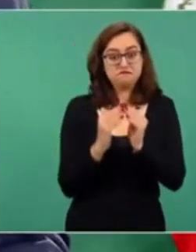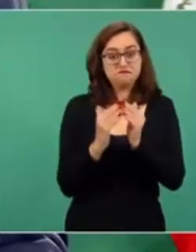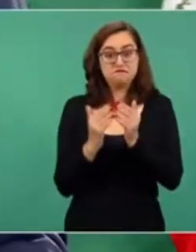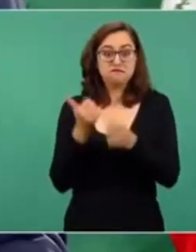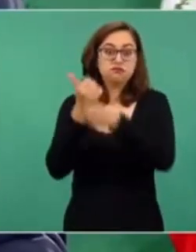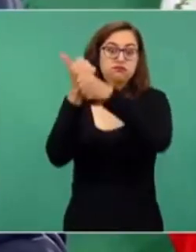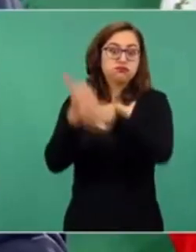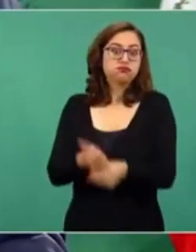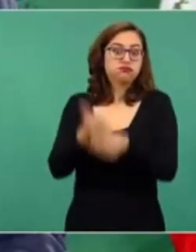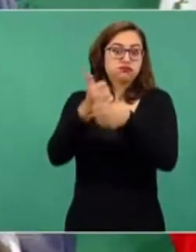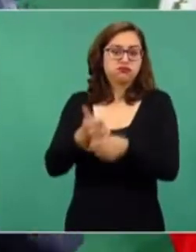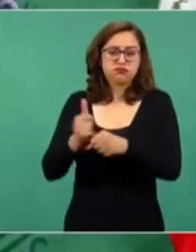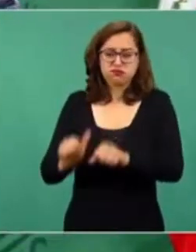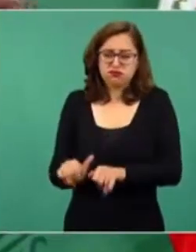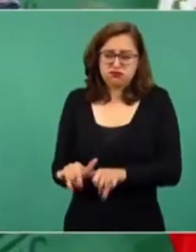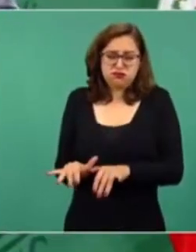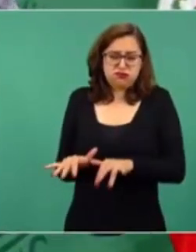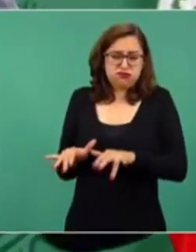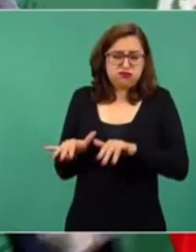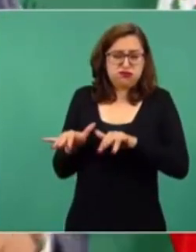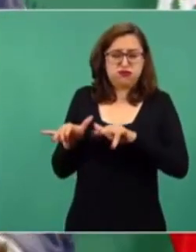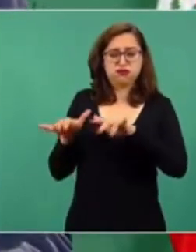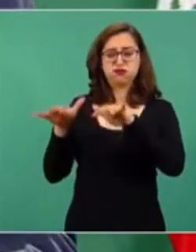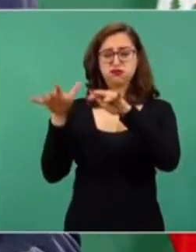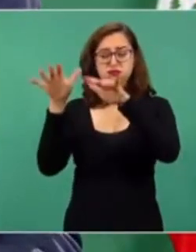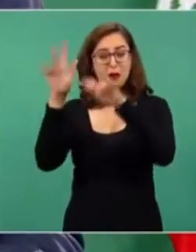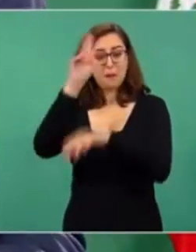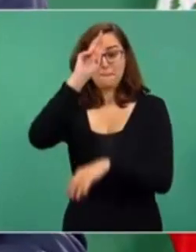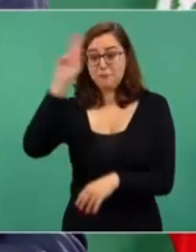terminara de inundarse.